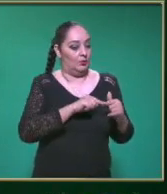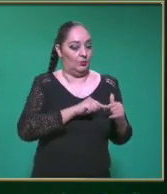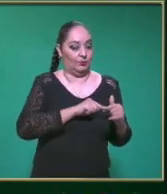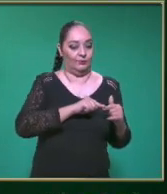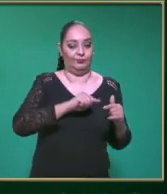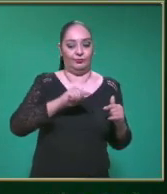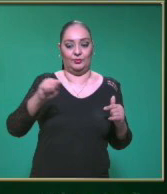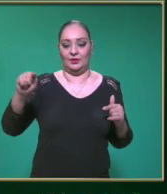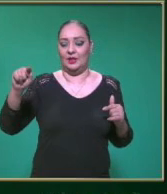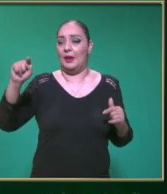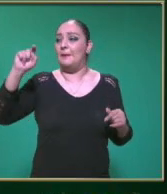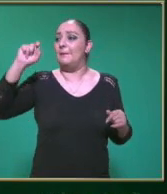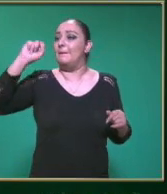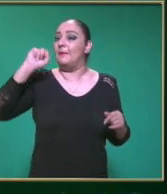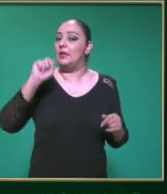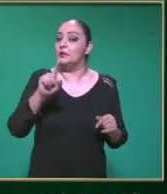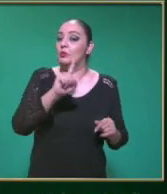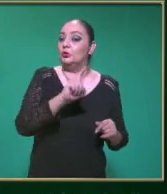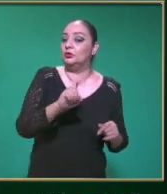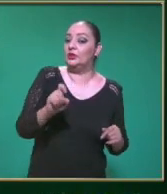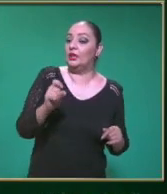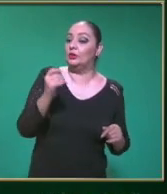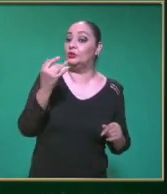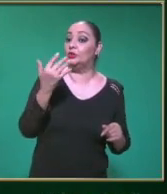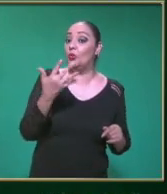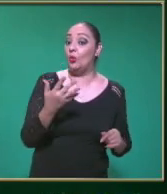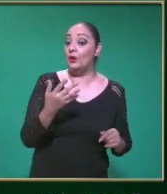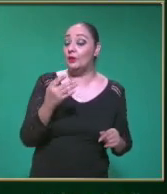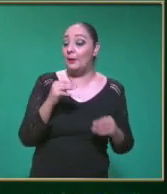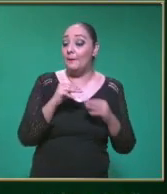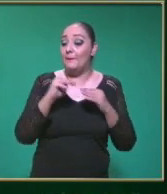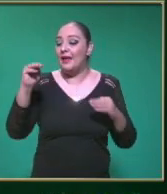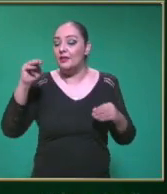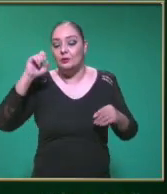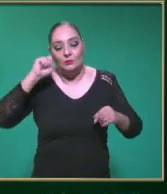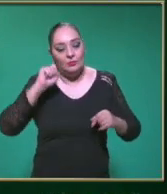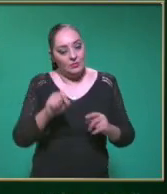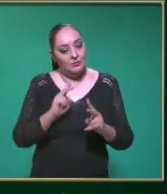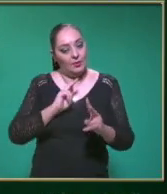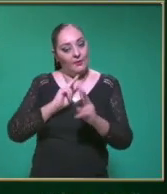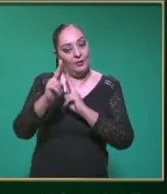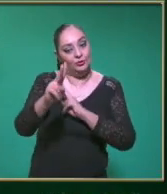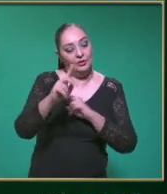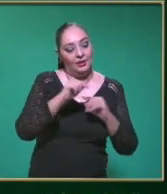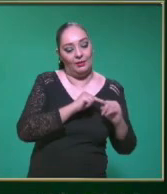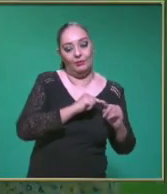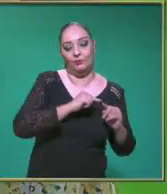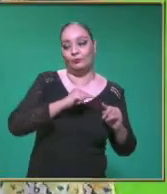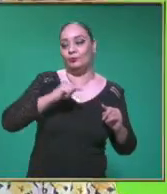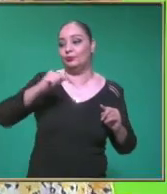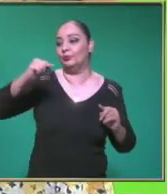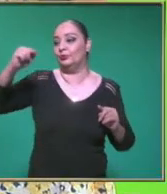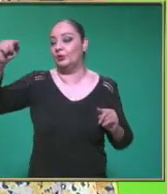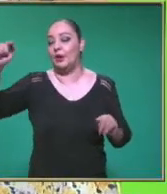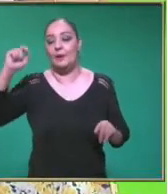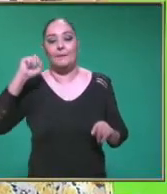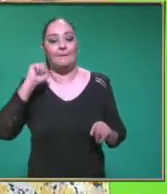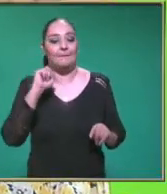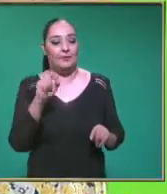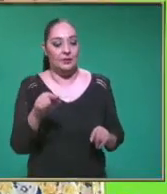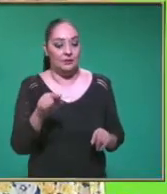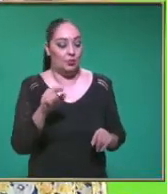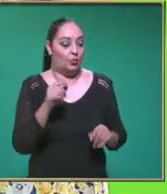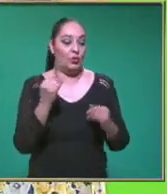Maestro Siempre Con la misma ¿Qué cosa? Velocidad Con la misma velocidad Exactamente Viene recorriendo La misma distancia En